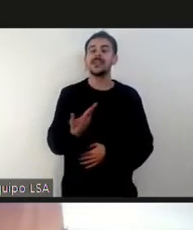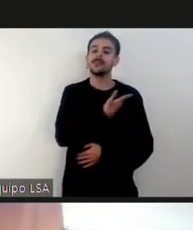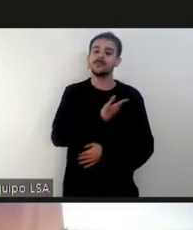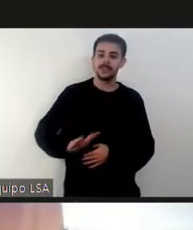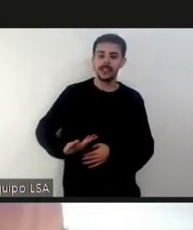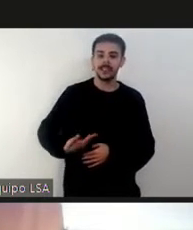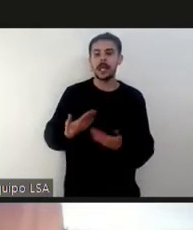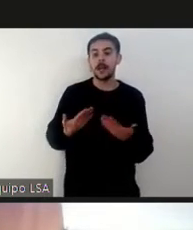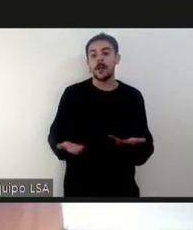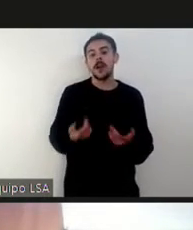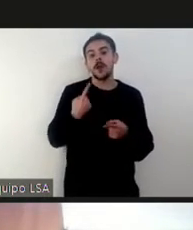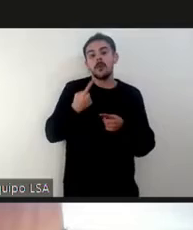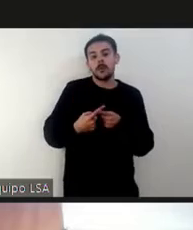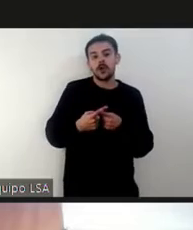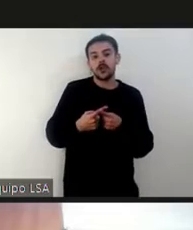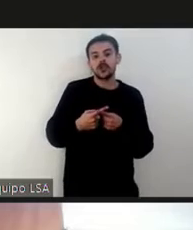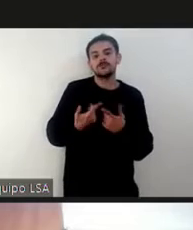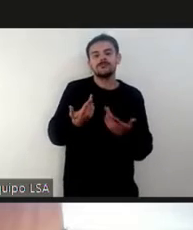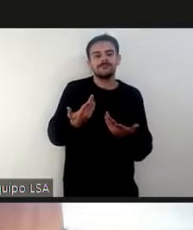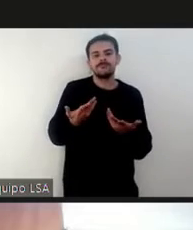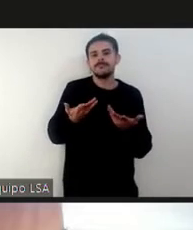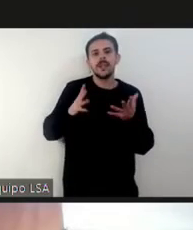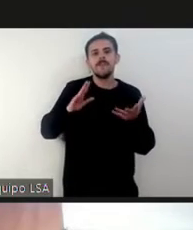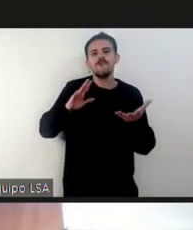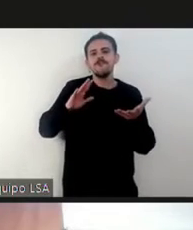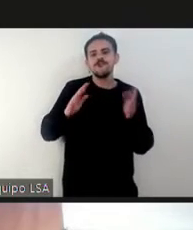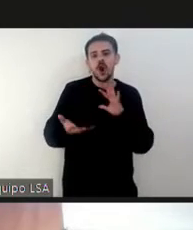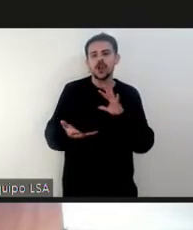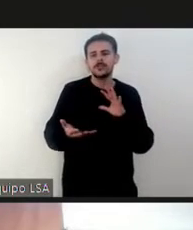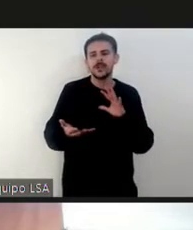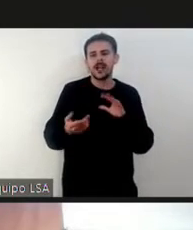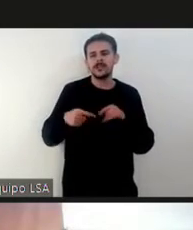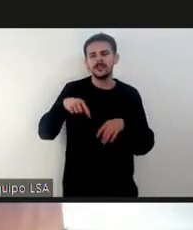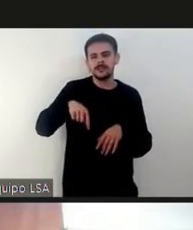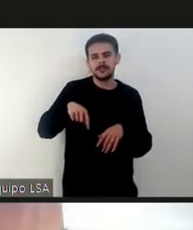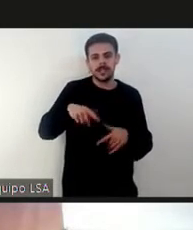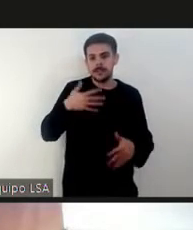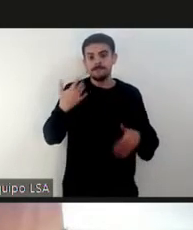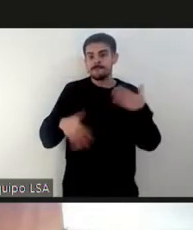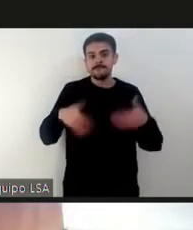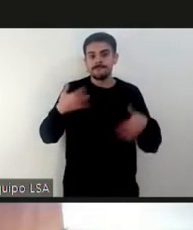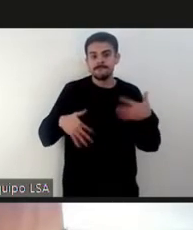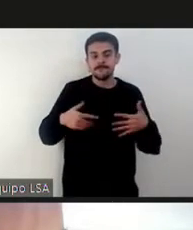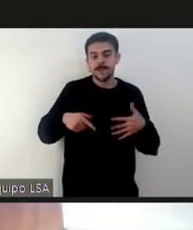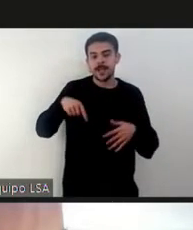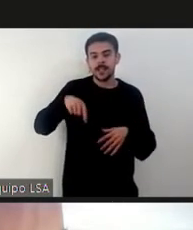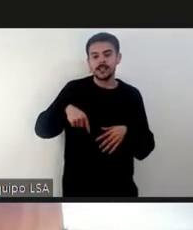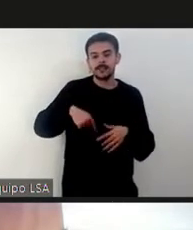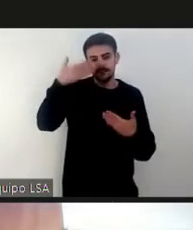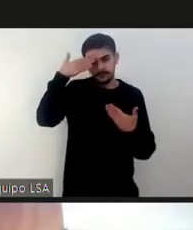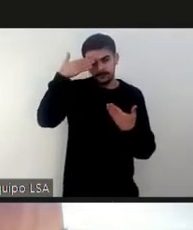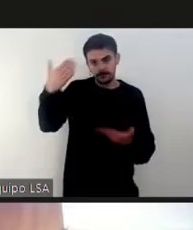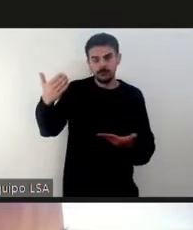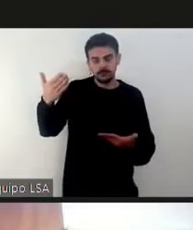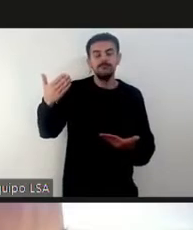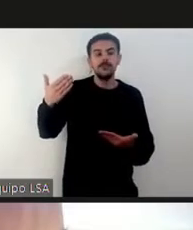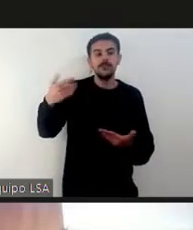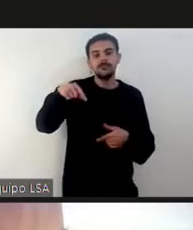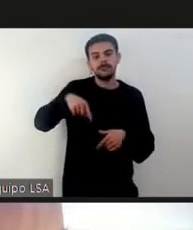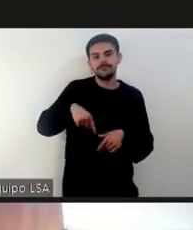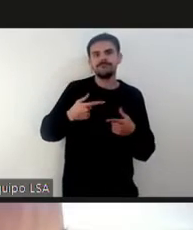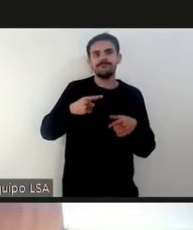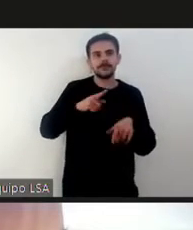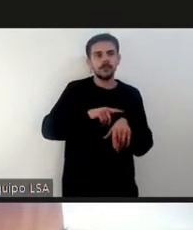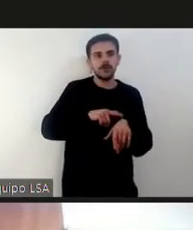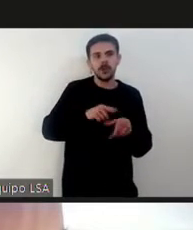y la inmediatez de los homenajes que estamos haciendo en esta época de pandemia y en el